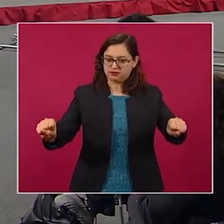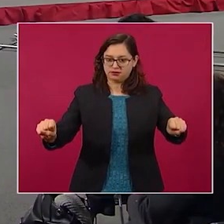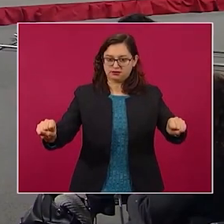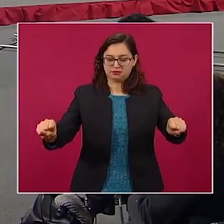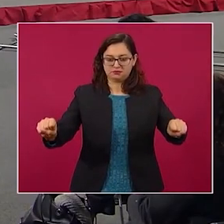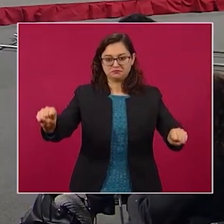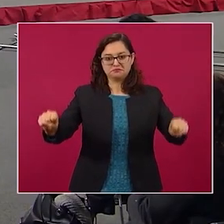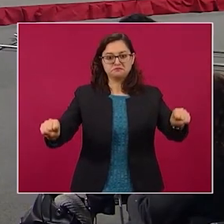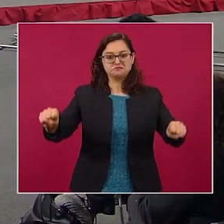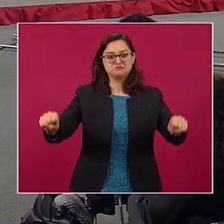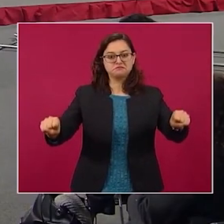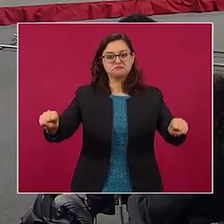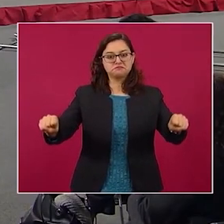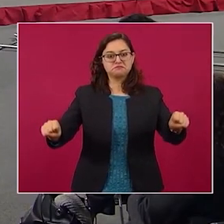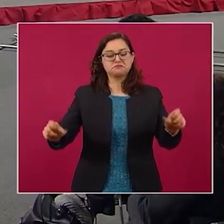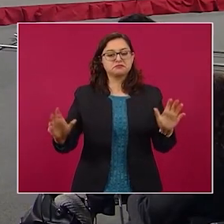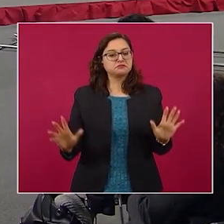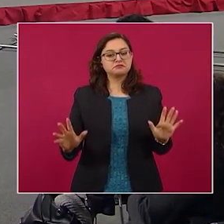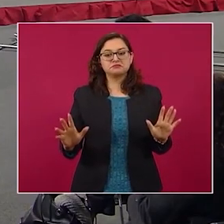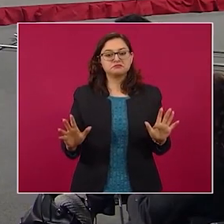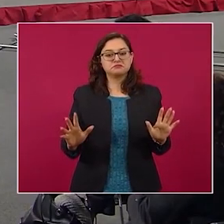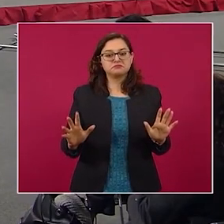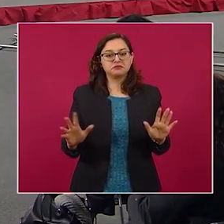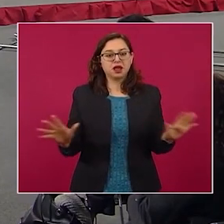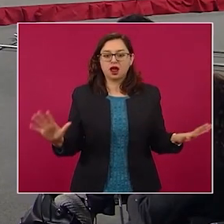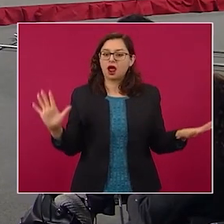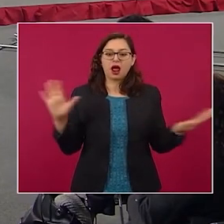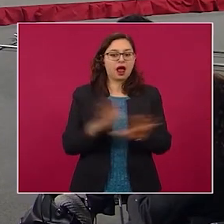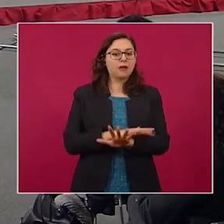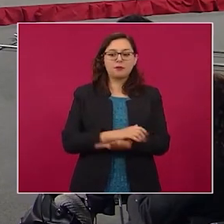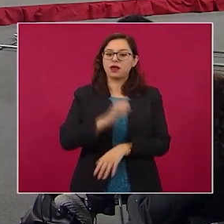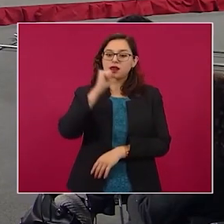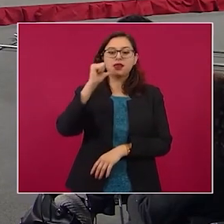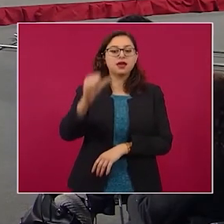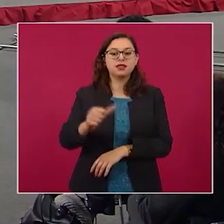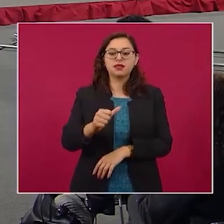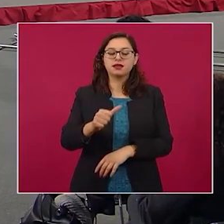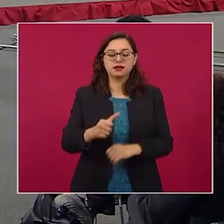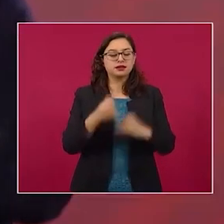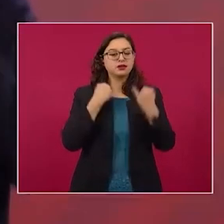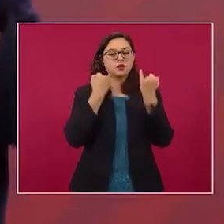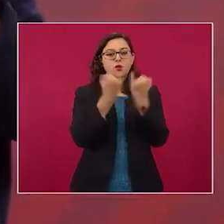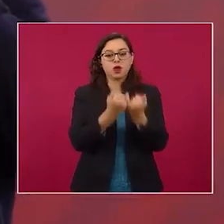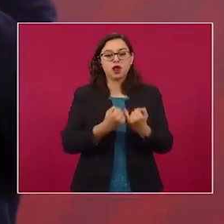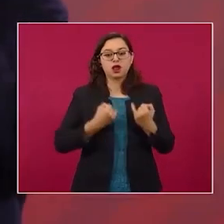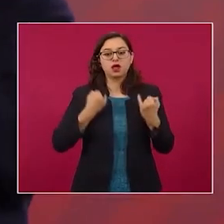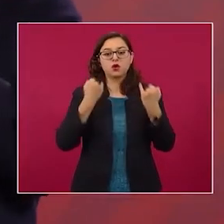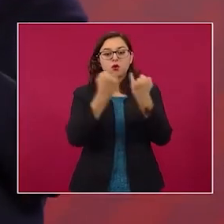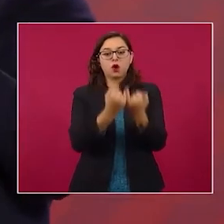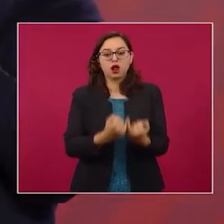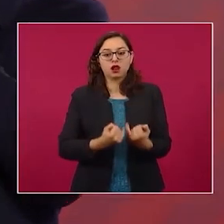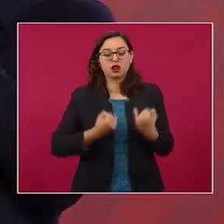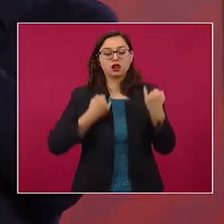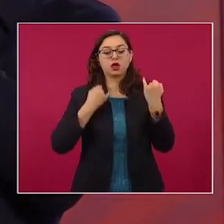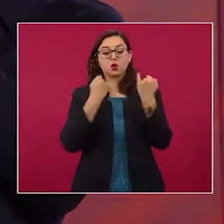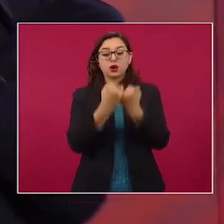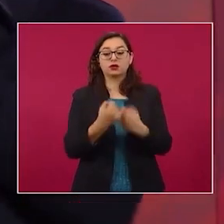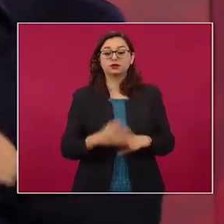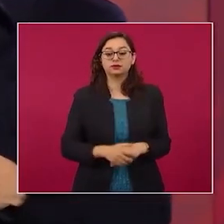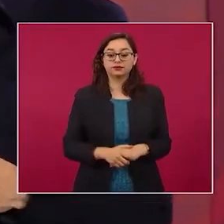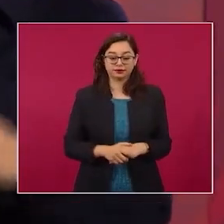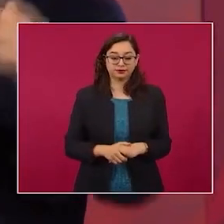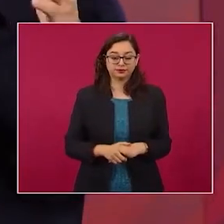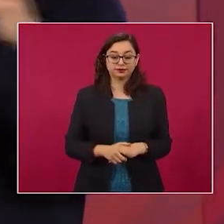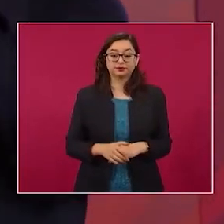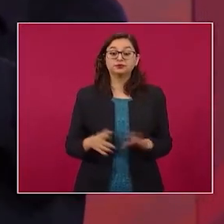siempre fuesen igual, pero engañando de que había